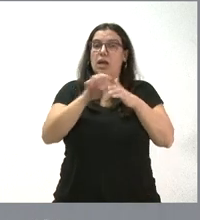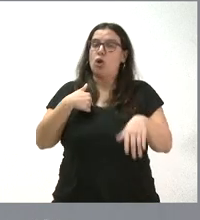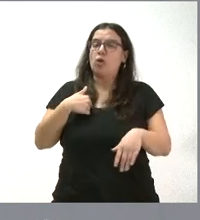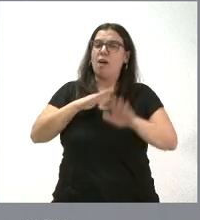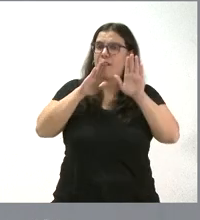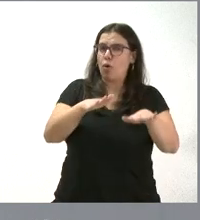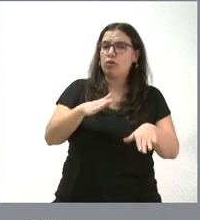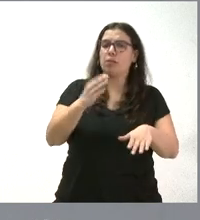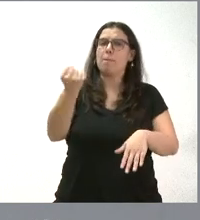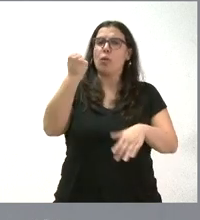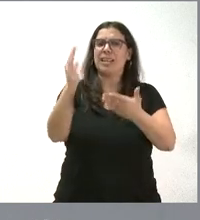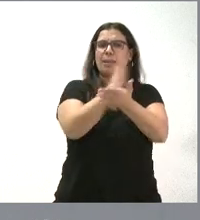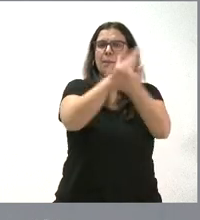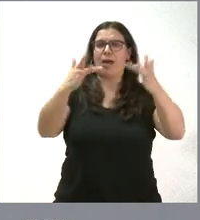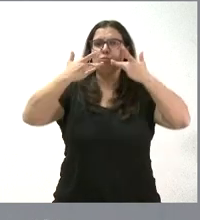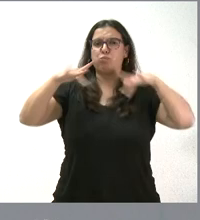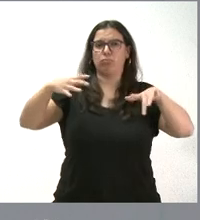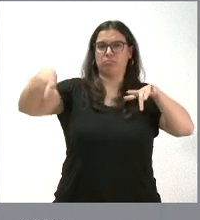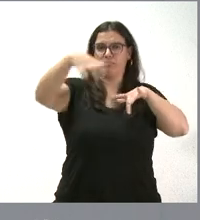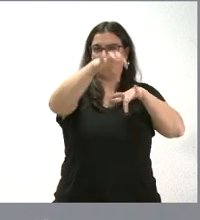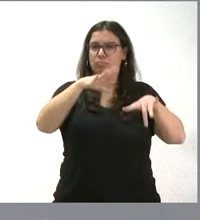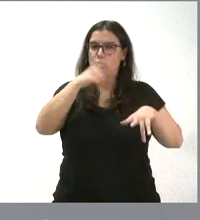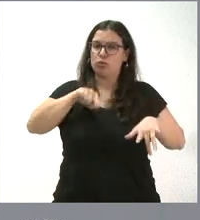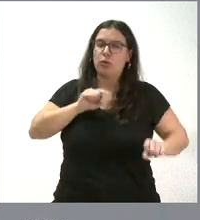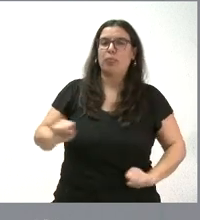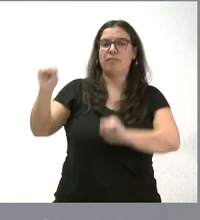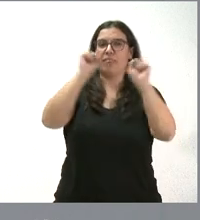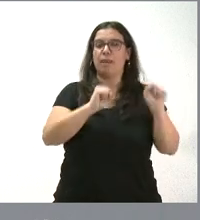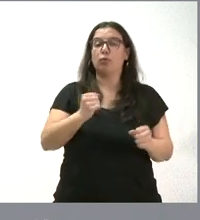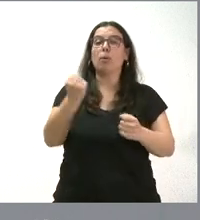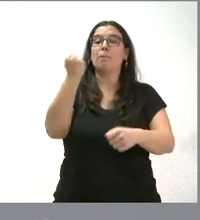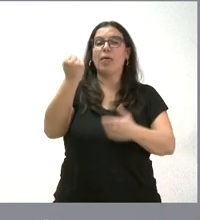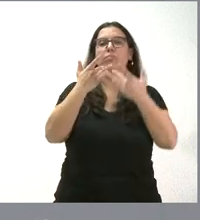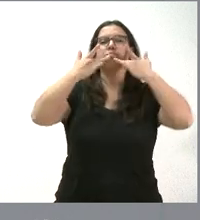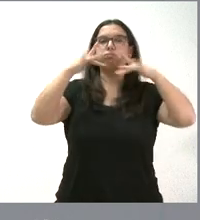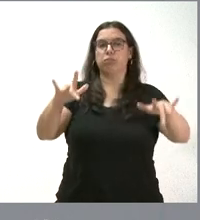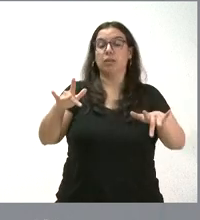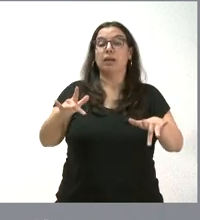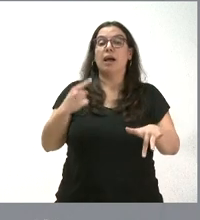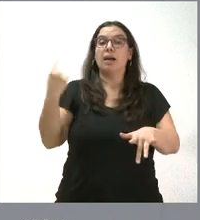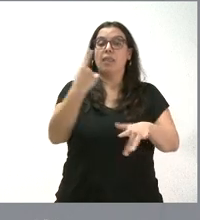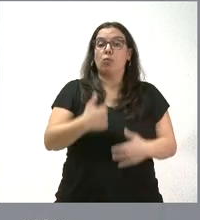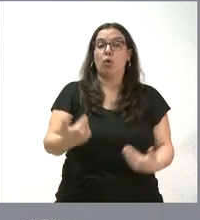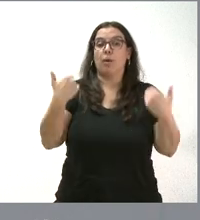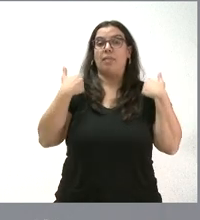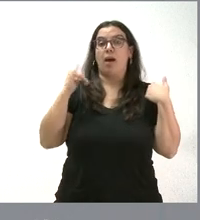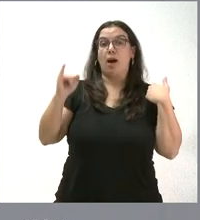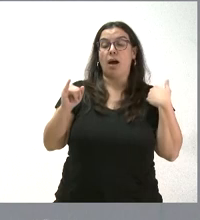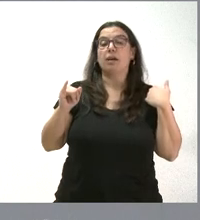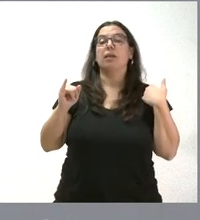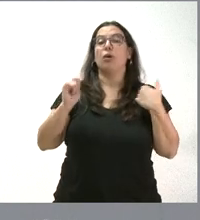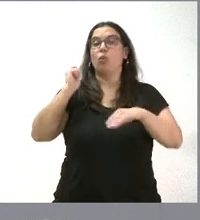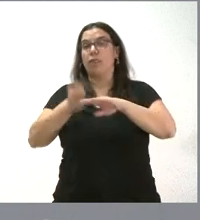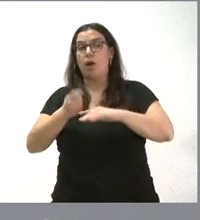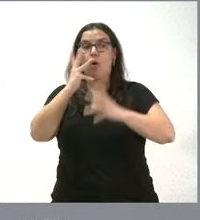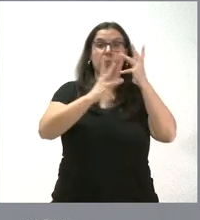de la separación de poderes y, por tanto, es lo que vamos a hacer, defender la separación de poderes y que cada cual que tenga una capacidad, una potestad judicial o administrativa